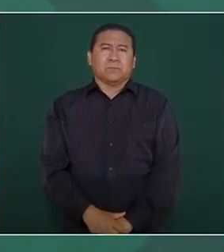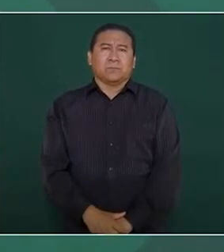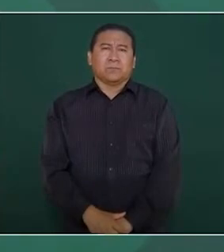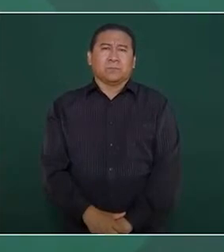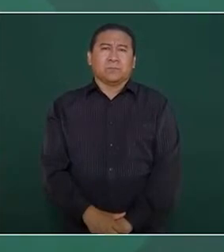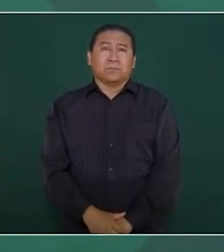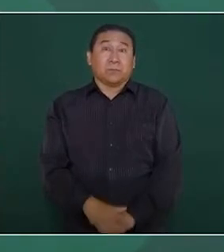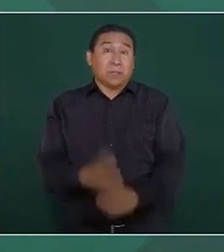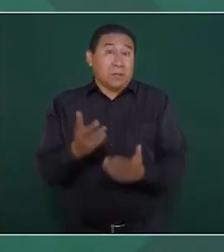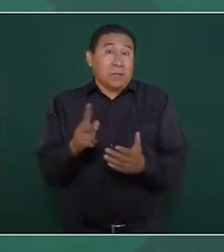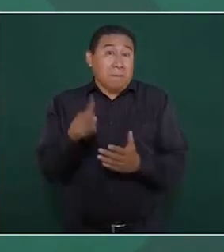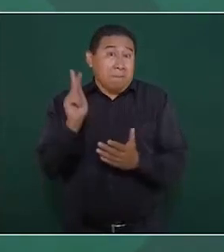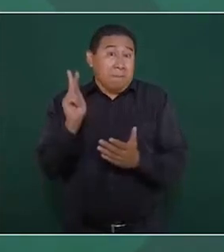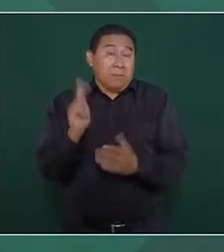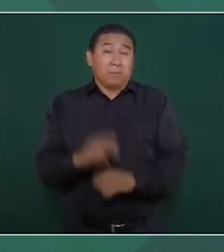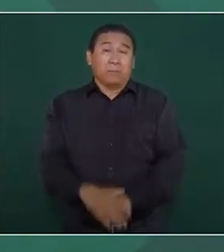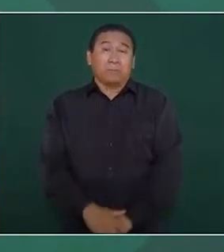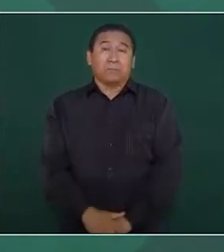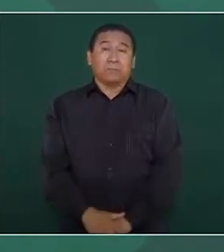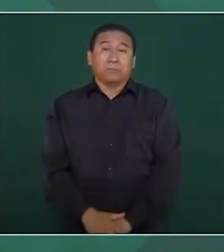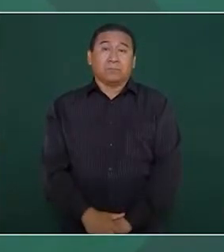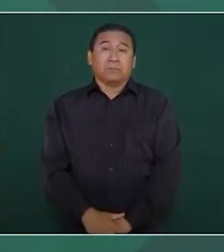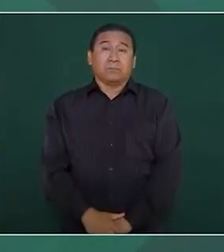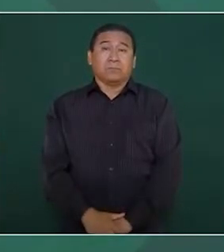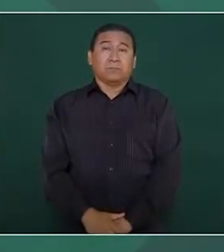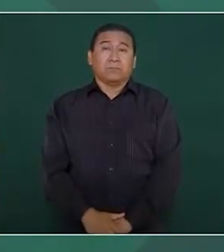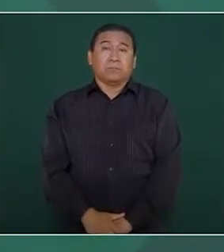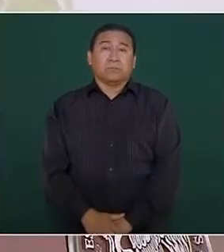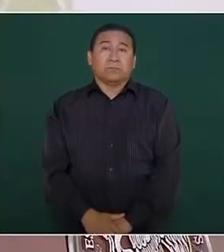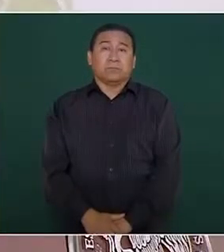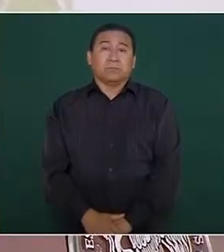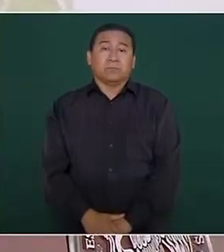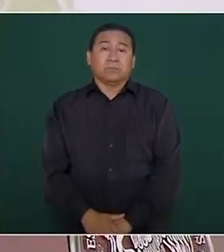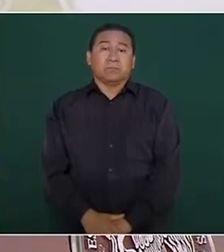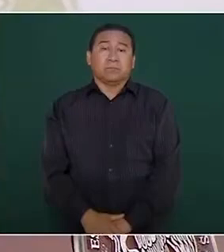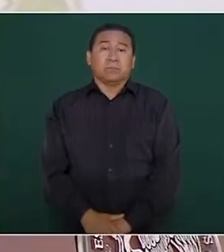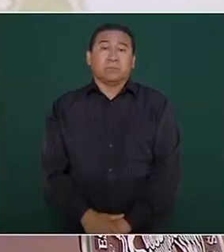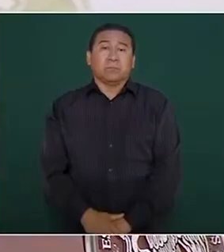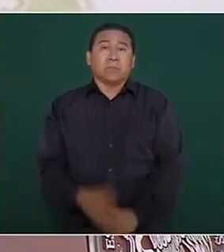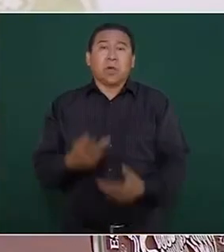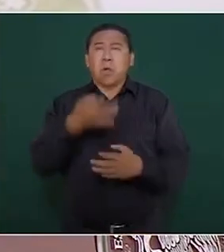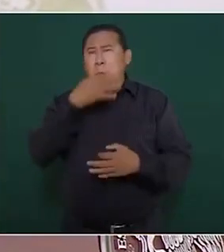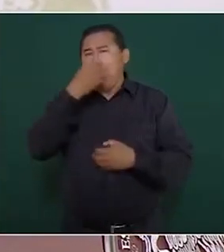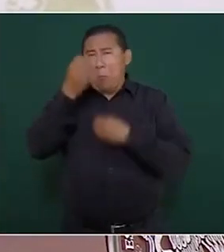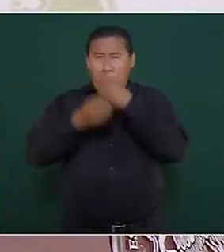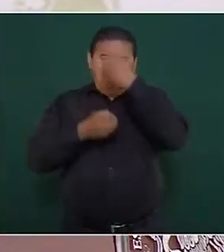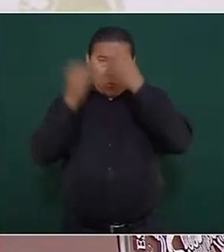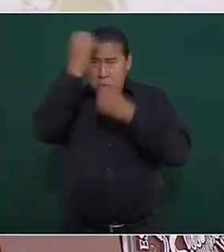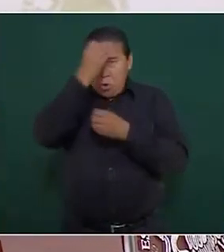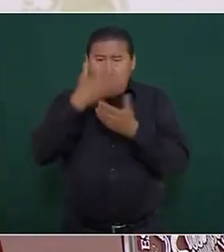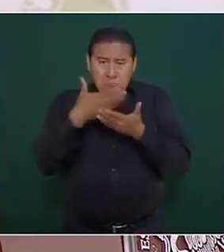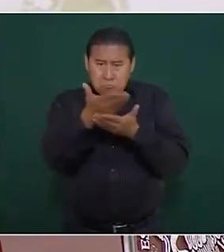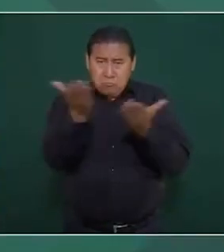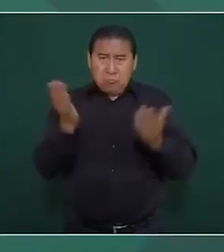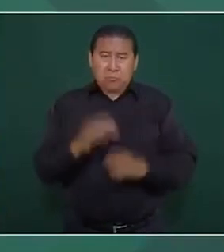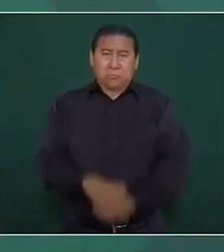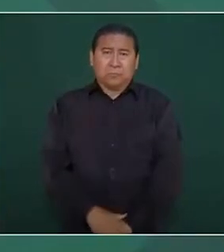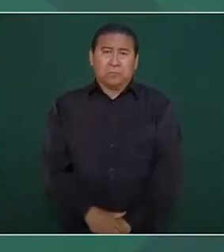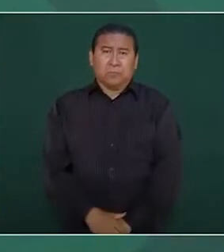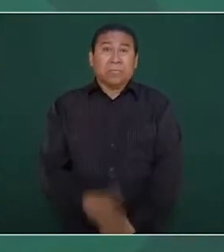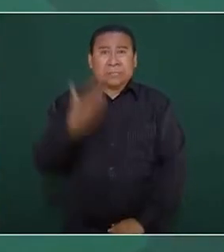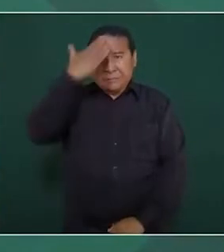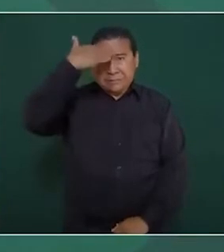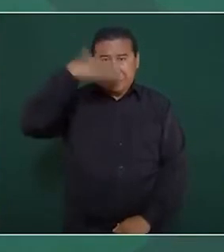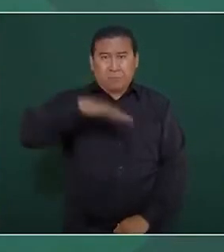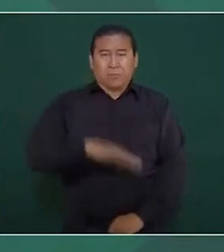pero pues nosotros yo creo que ya de dominio público ya es